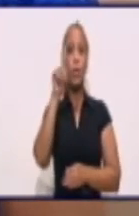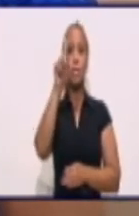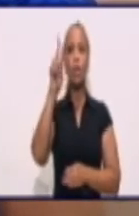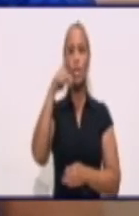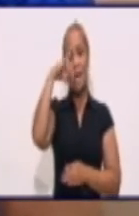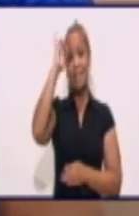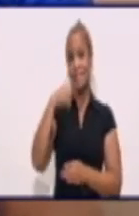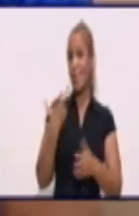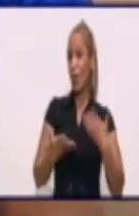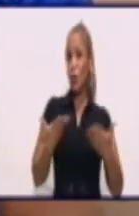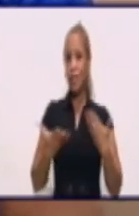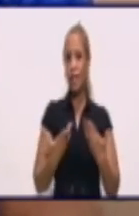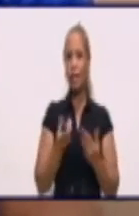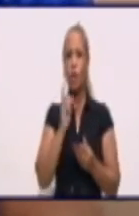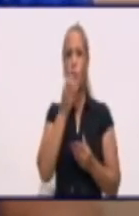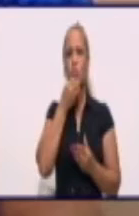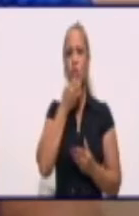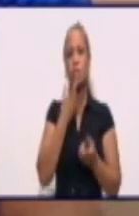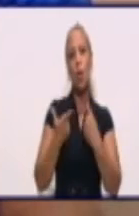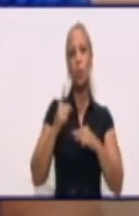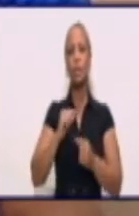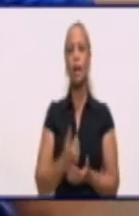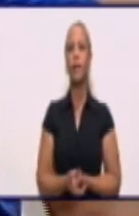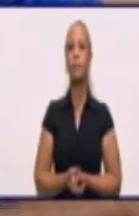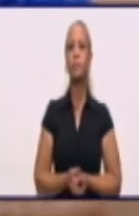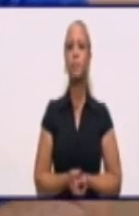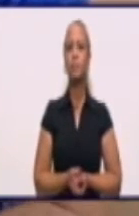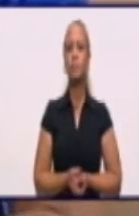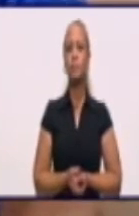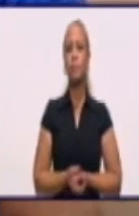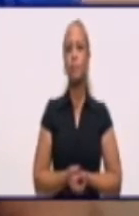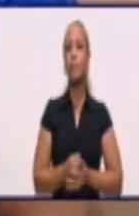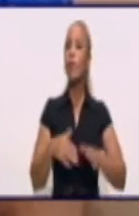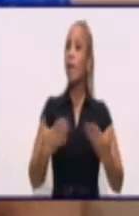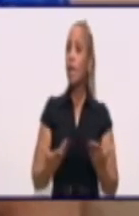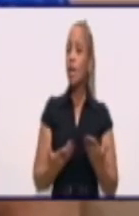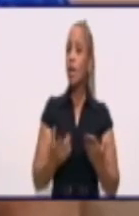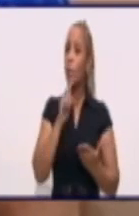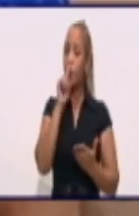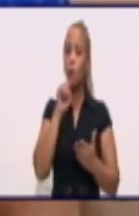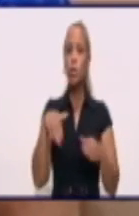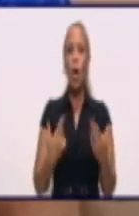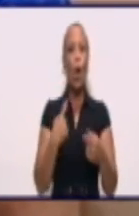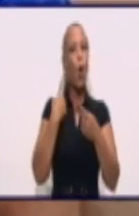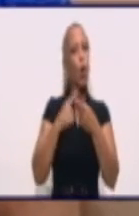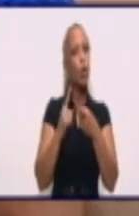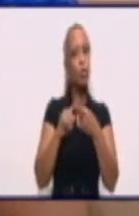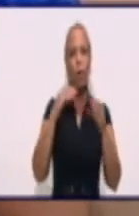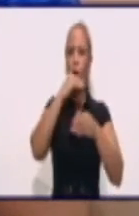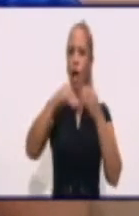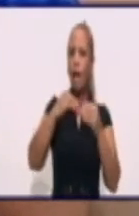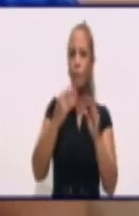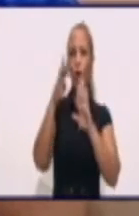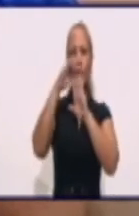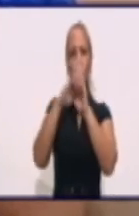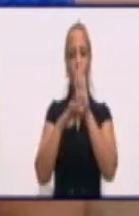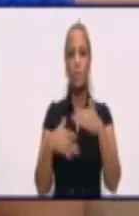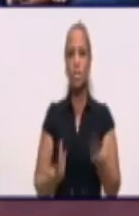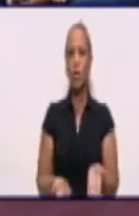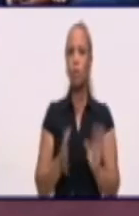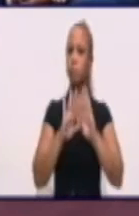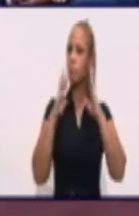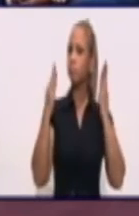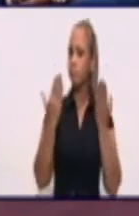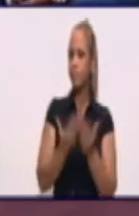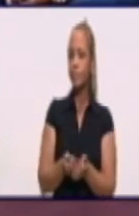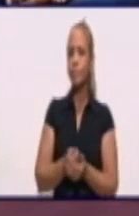no puedo decir lo contrario. Óyeme, Dayami, ¿qué otros cambios van a haber dentro de la programación en sentido general para estos dos meses? Sí,